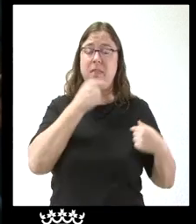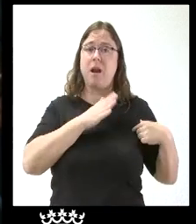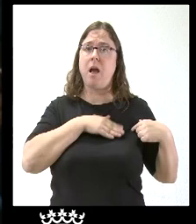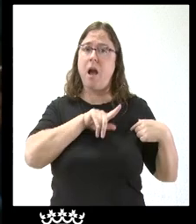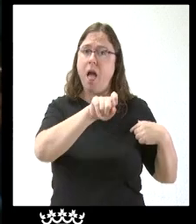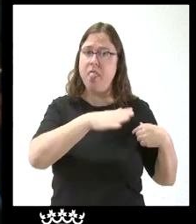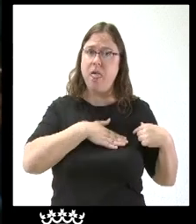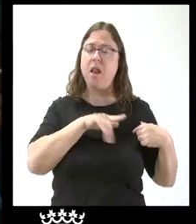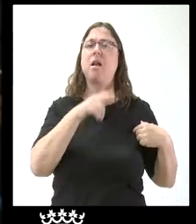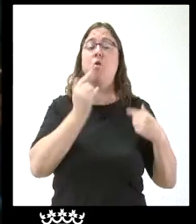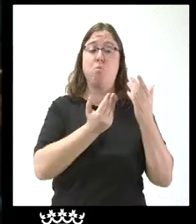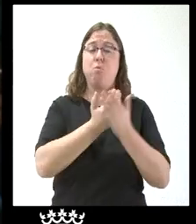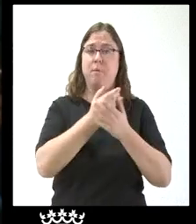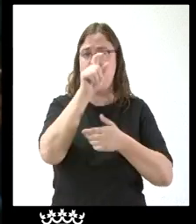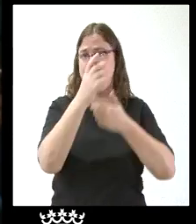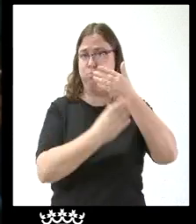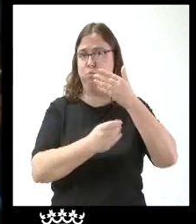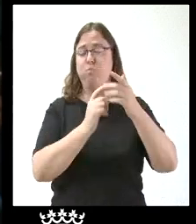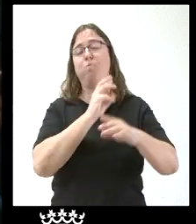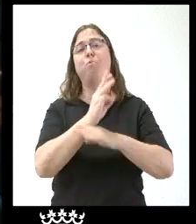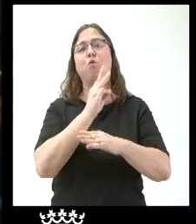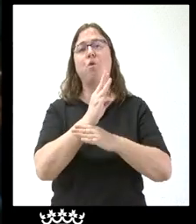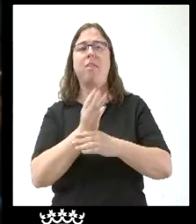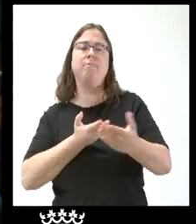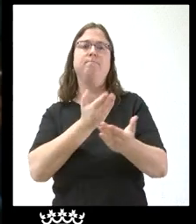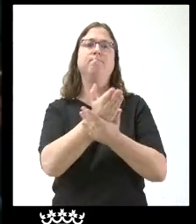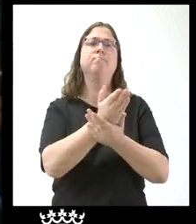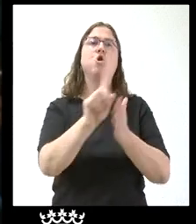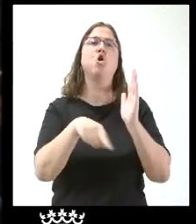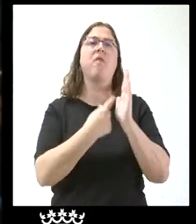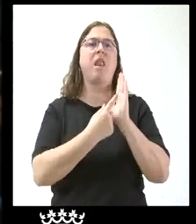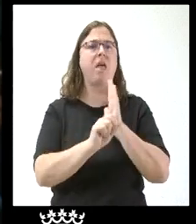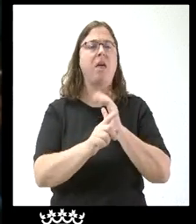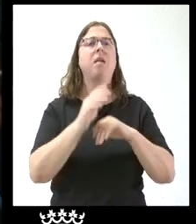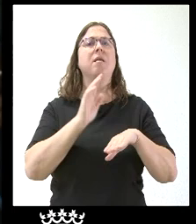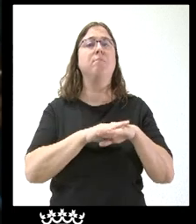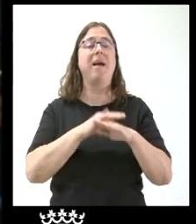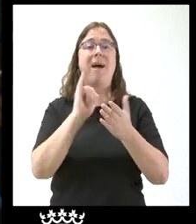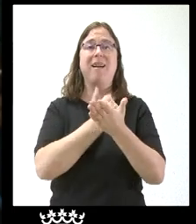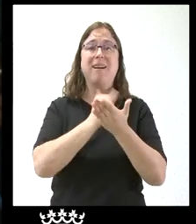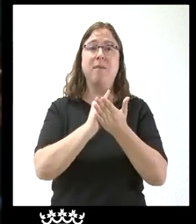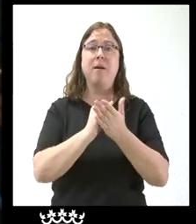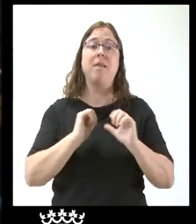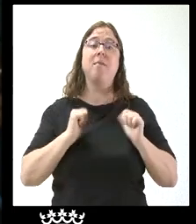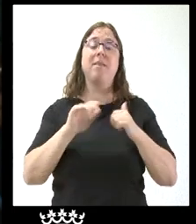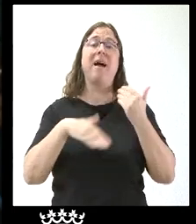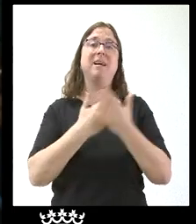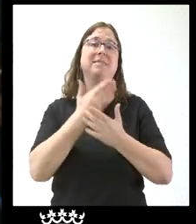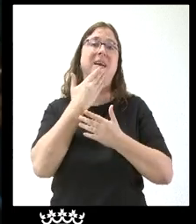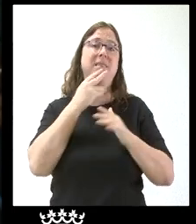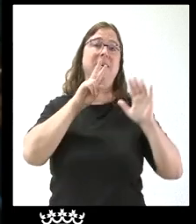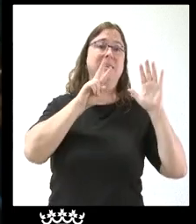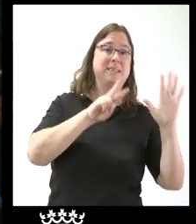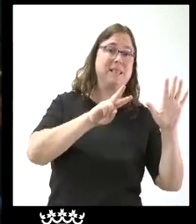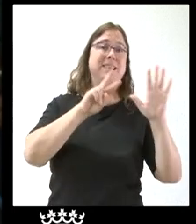Esta mañana un procurador ha registrado una proposición no de ley para pedir que ese cribado se amplíe hasta los 74 años y no hasta